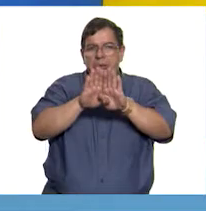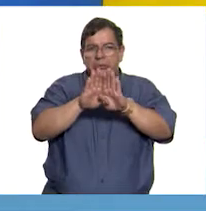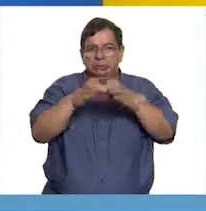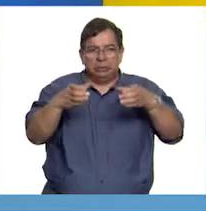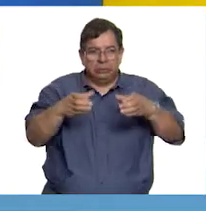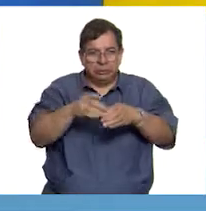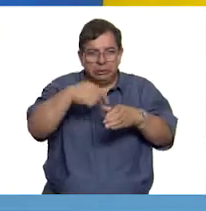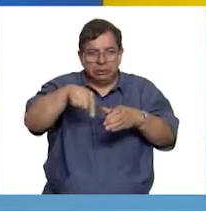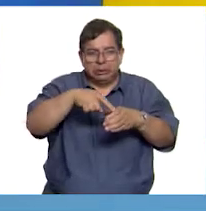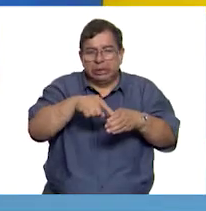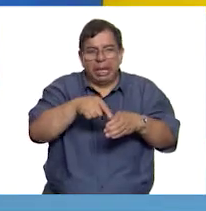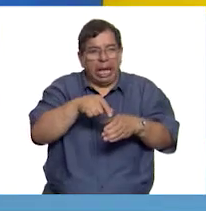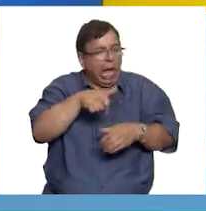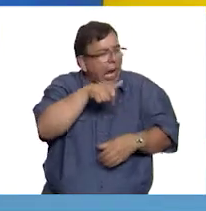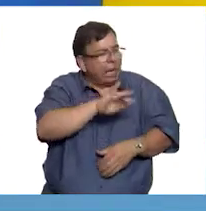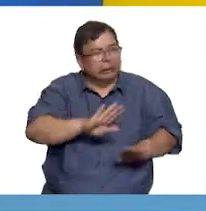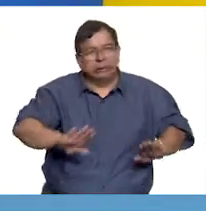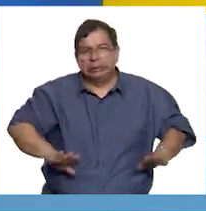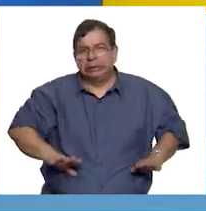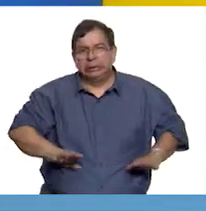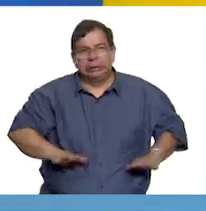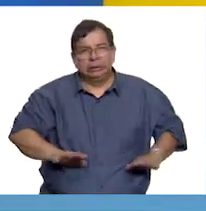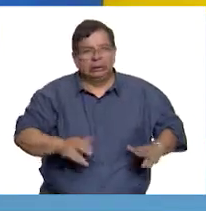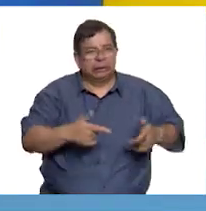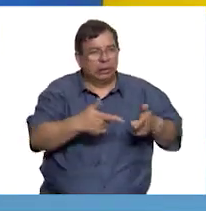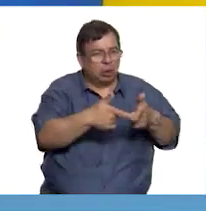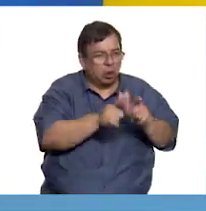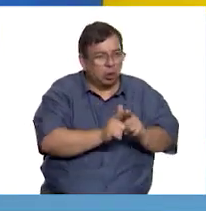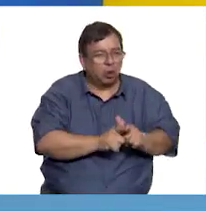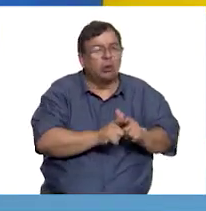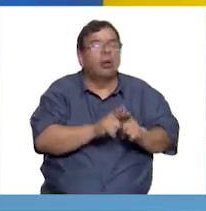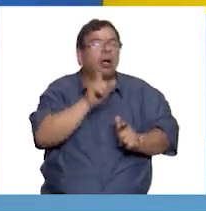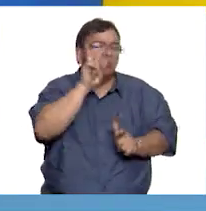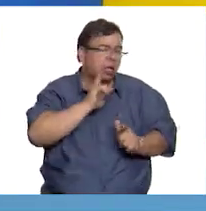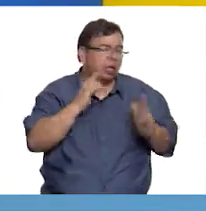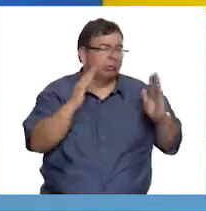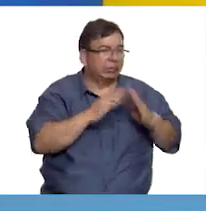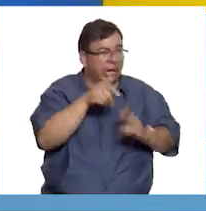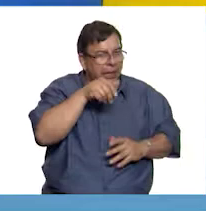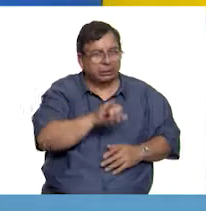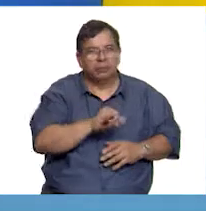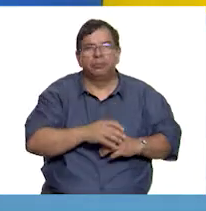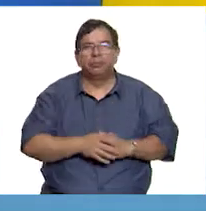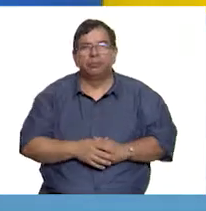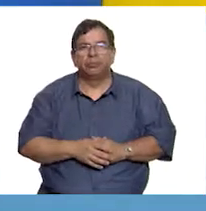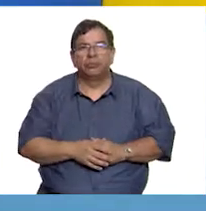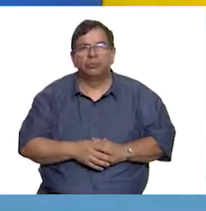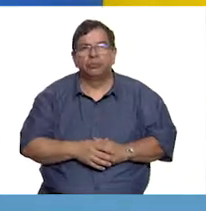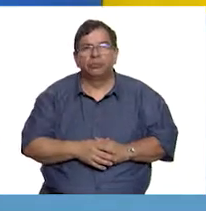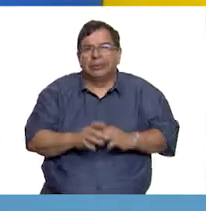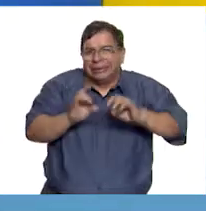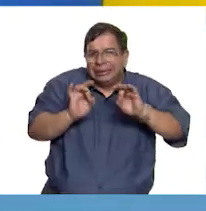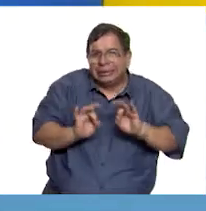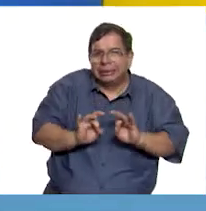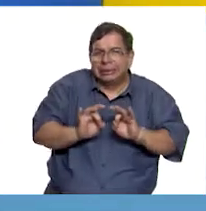una característica de las órdenes religiosas femeninas. Si por alguna razón las monjas